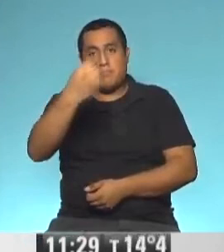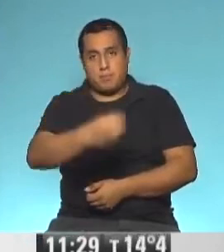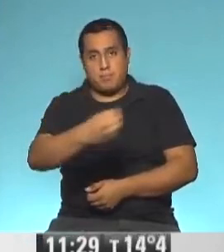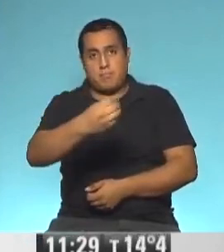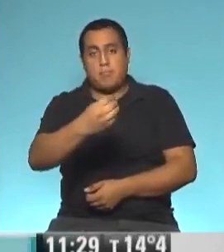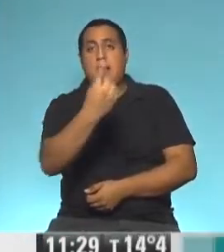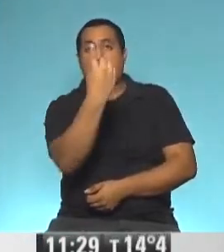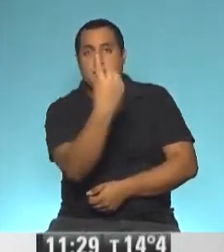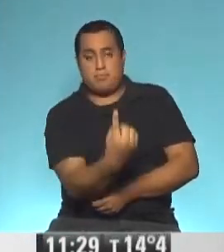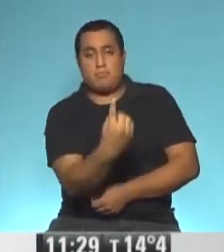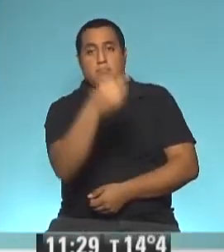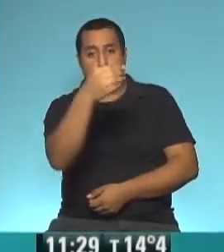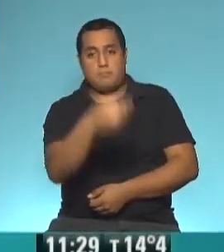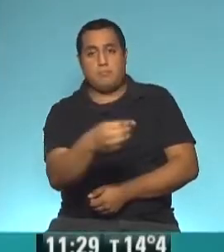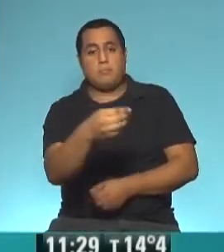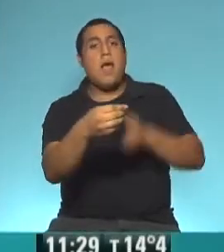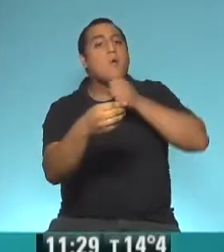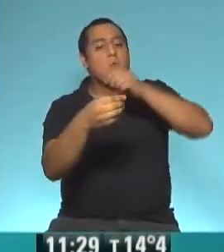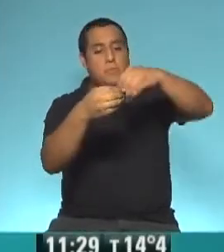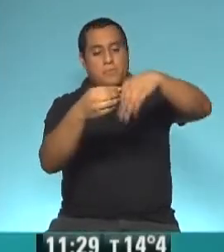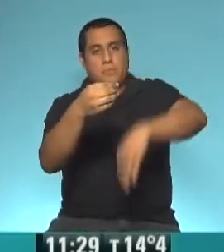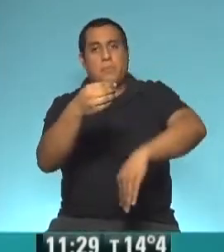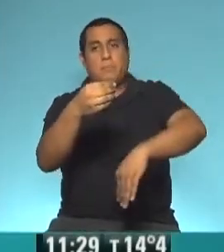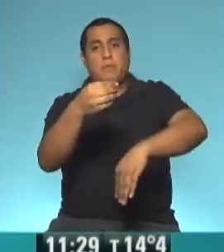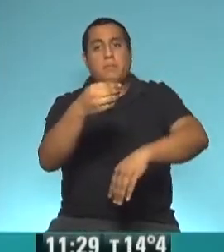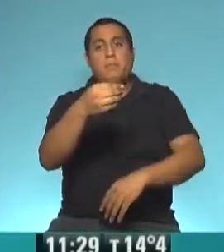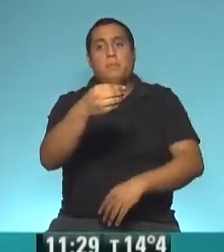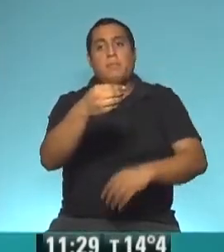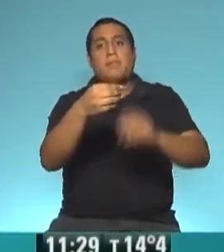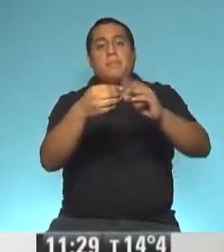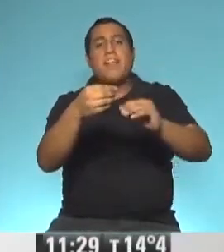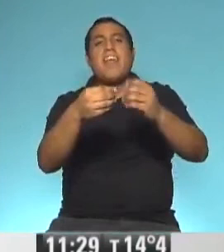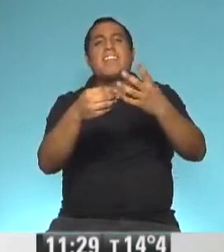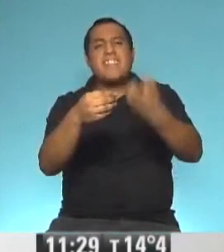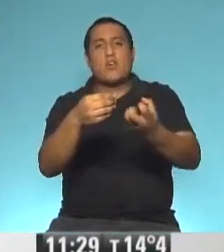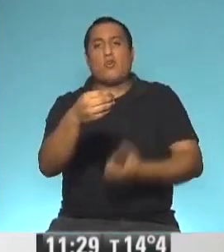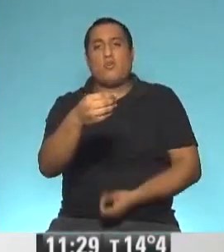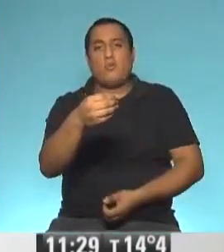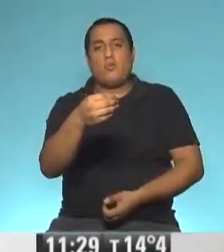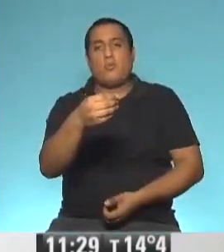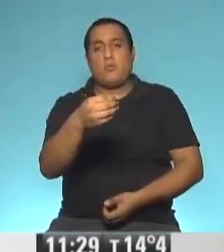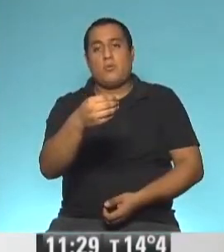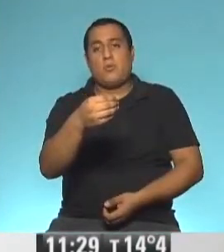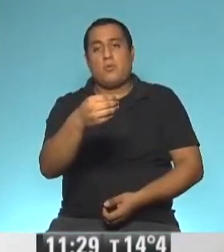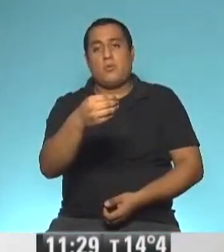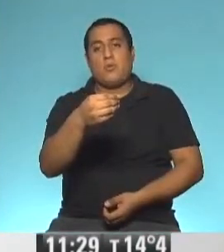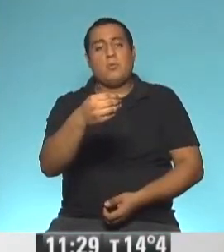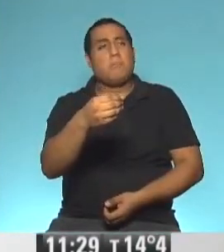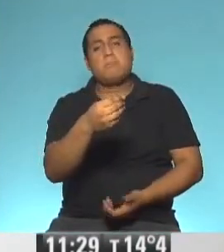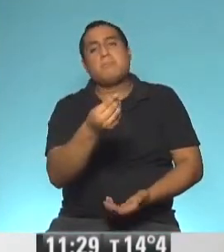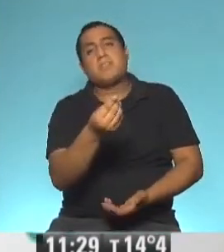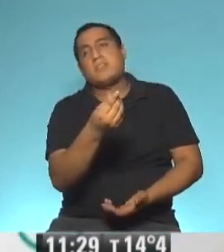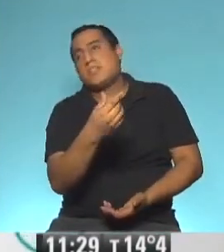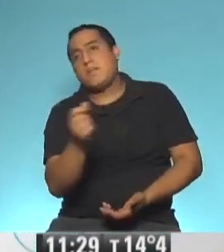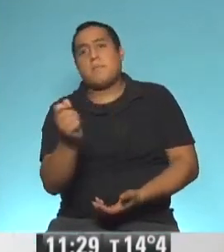¿Por qué? Para que fluya el agua. ¿Por qué? Porque el cepillo tiene que estar seco. Generalmente el cepillo lo llevamos por todos